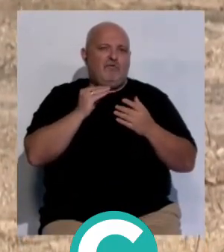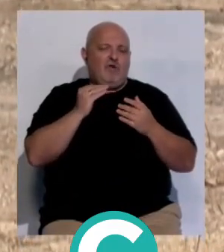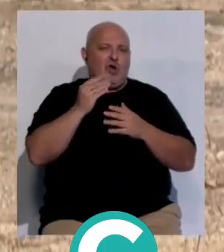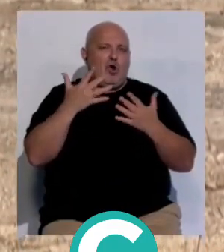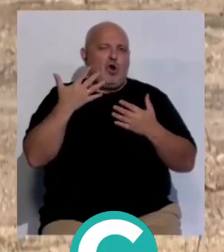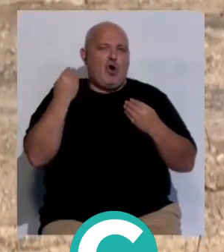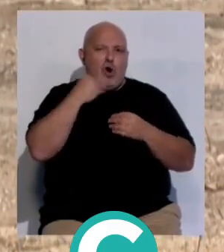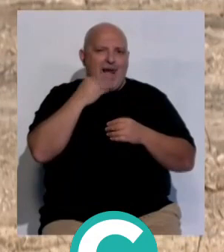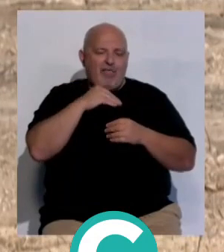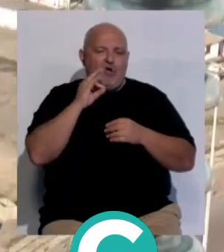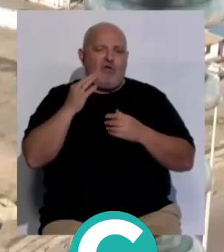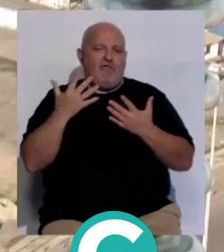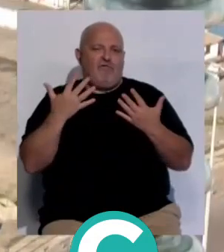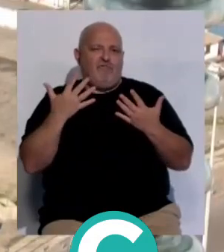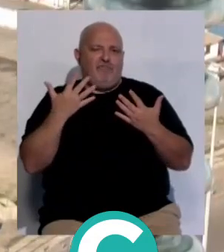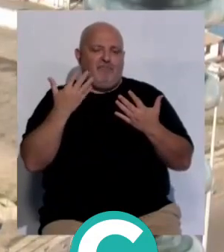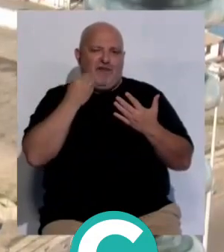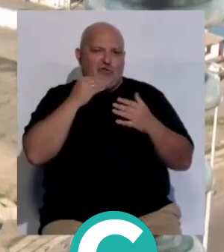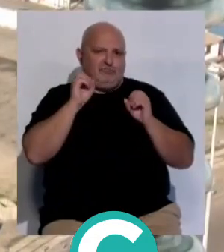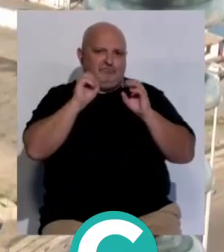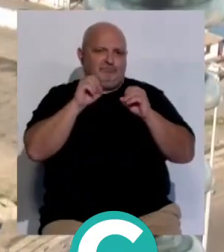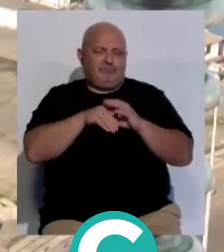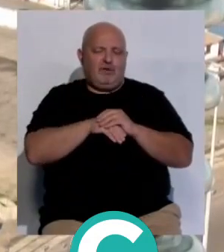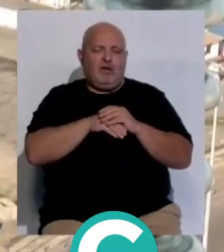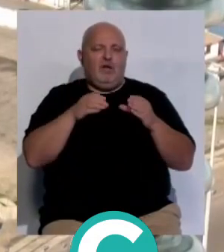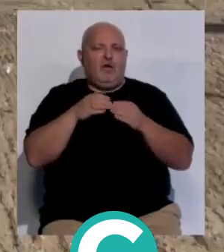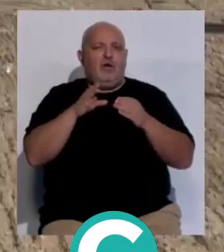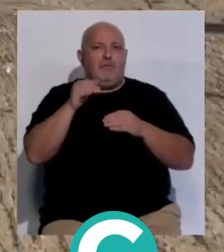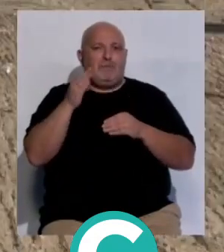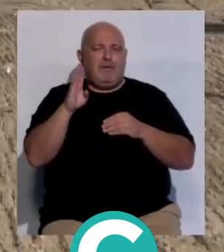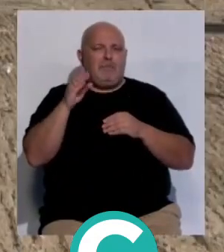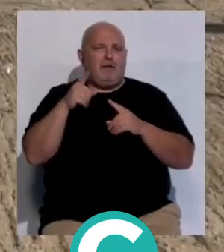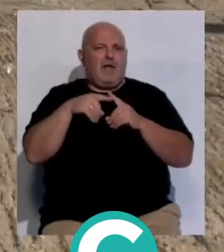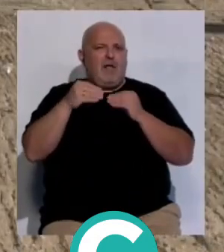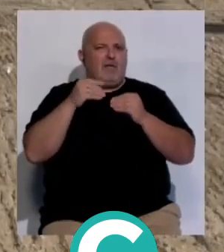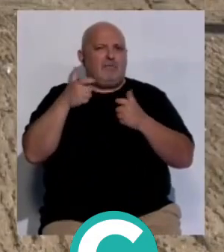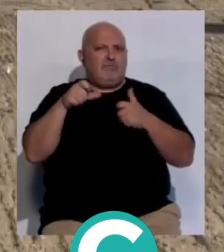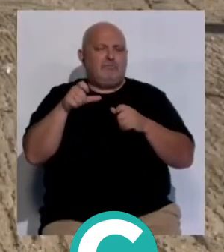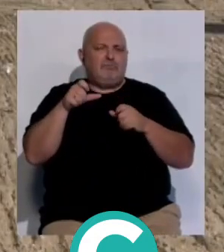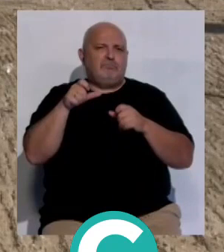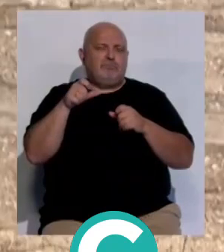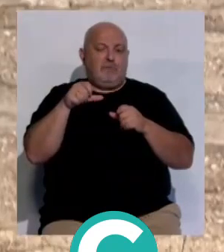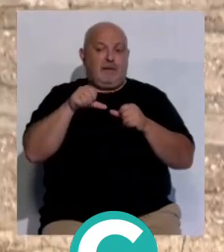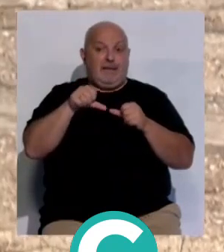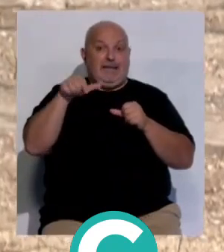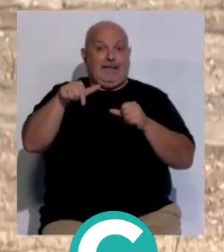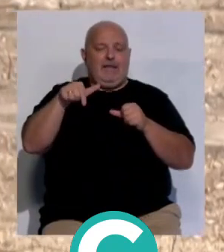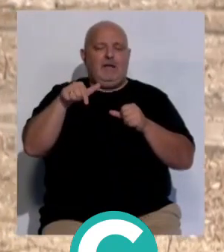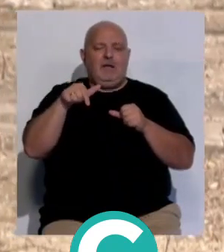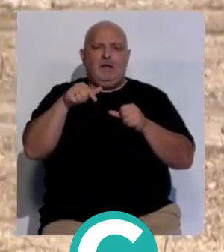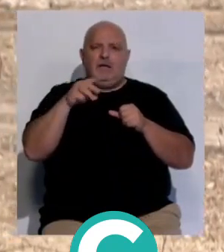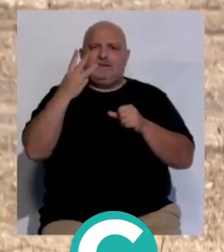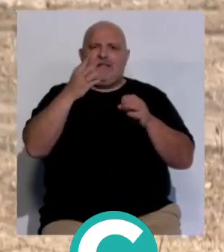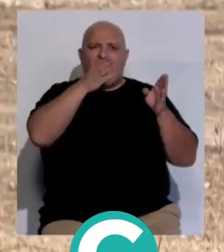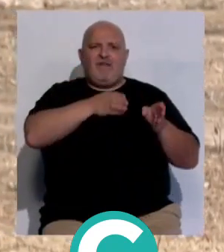congelados como refrigerados en total el grupo PTP tiene previsto implantarse aquí en la bahía en